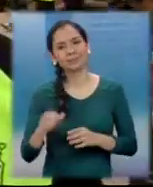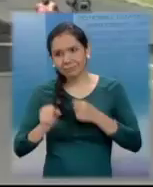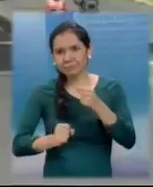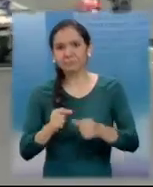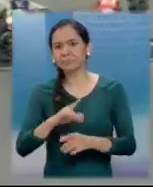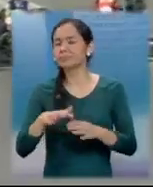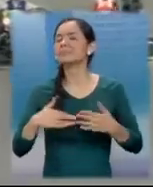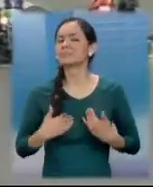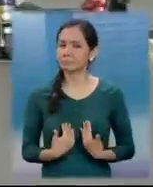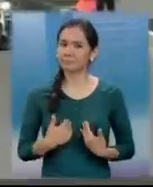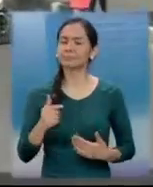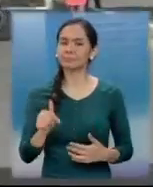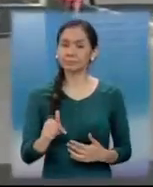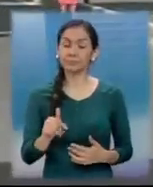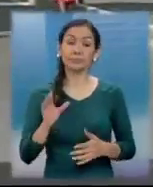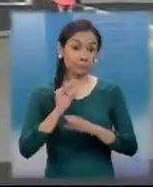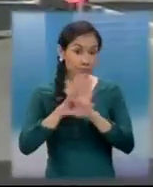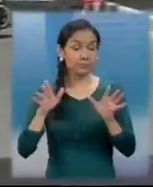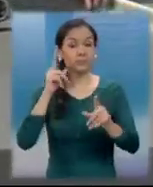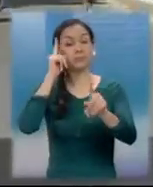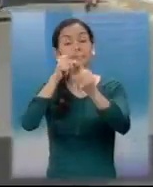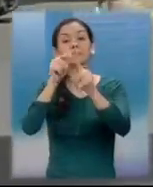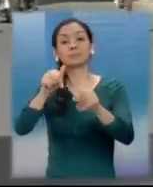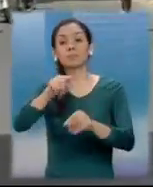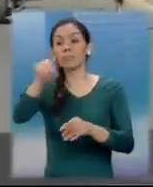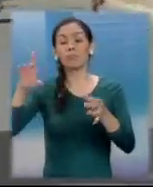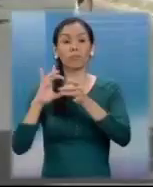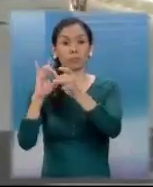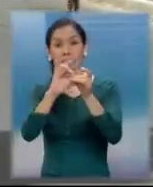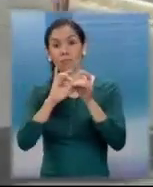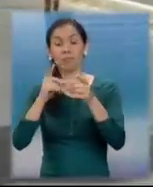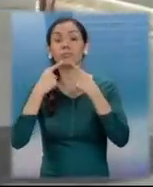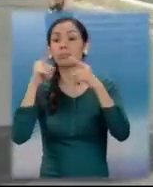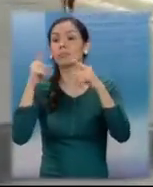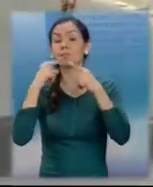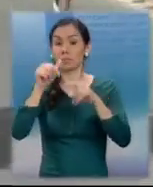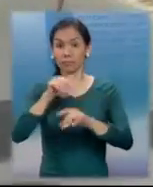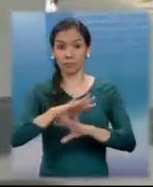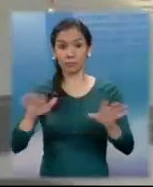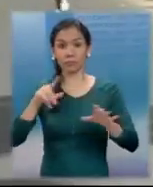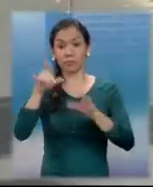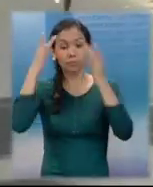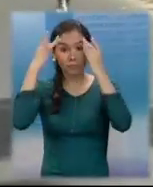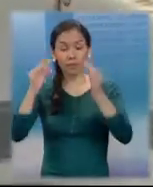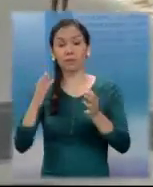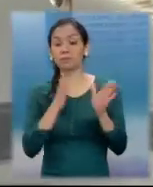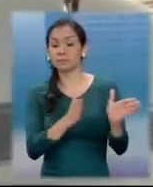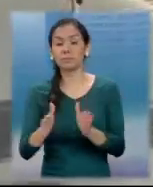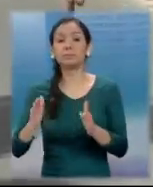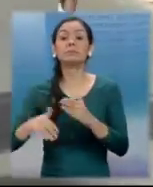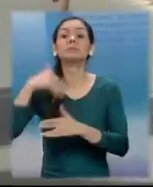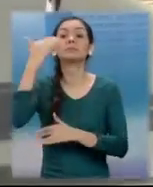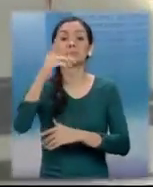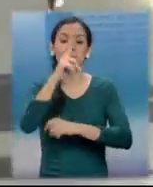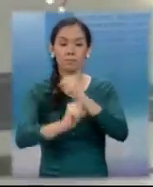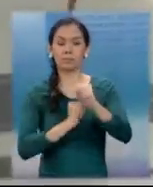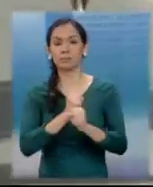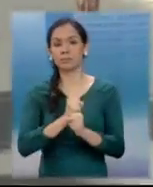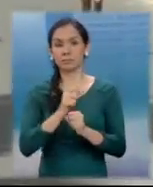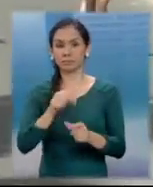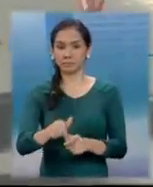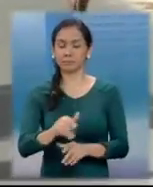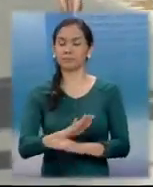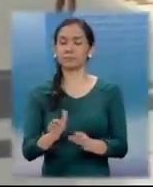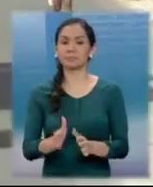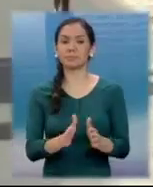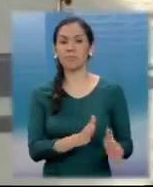dormido. Por el éxito de la media maratón, organizadores anunciaron que iniciarán desde ya con los preparativos para el próximo año. Por